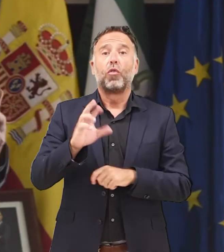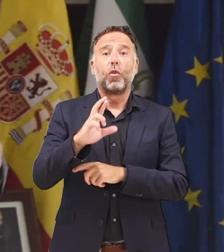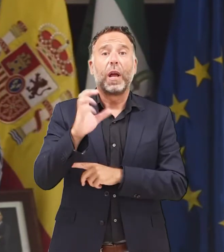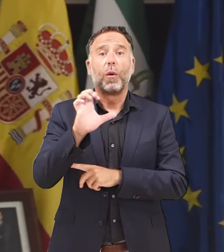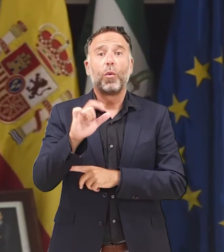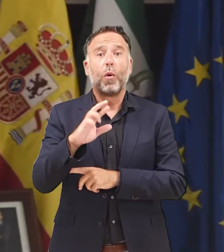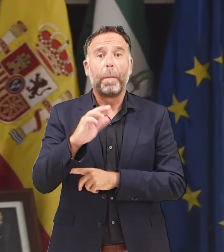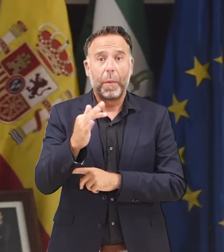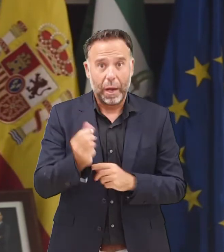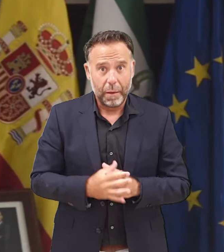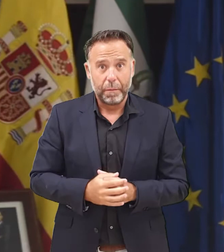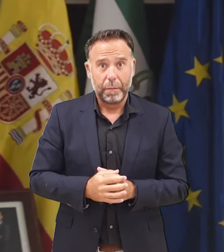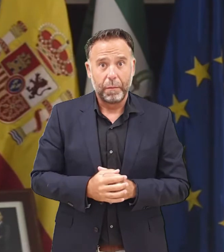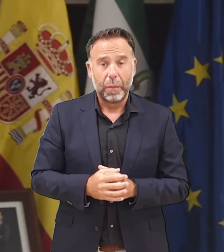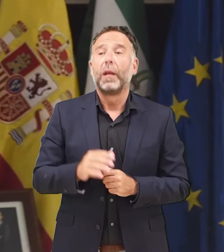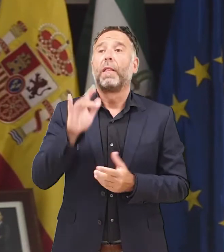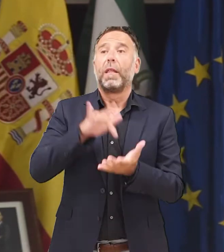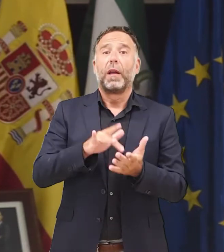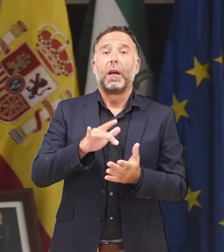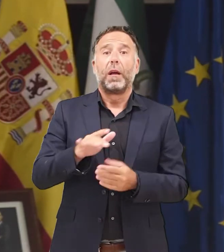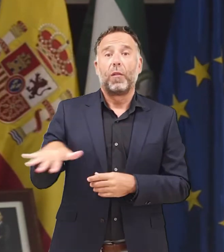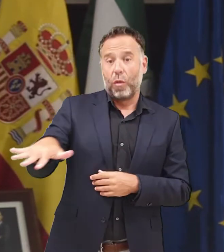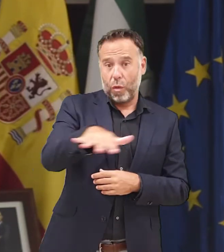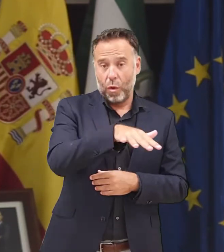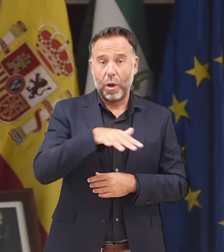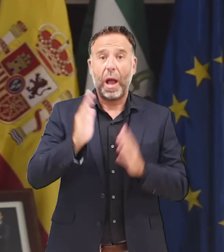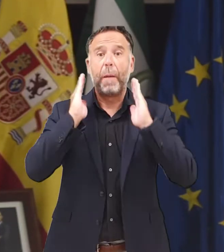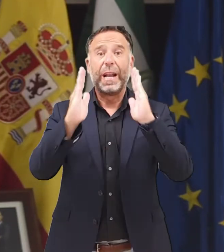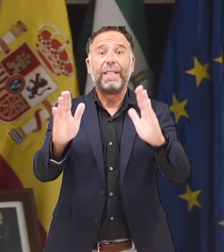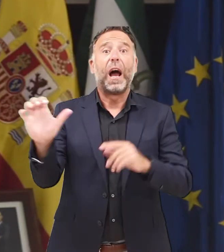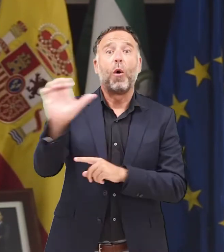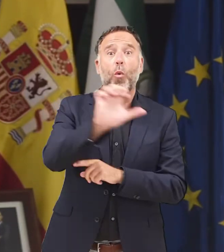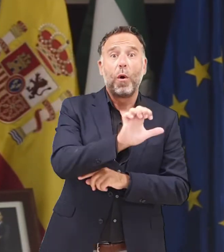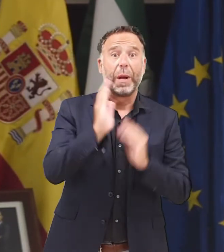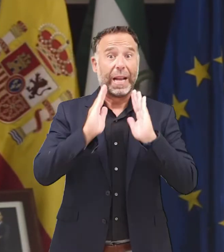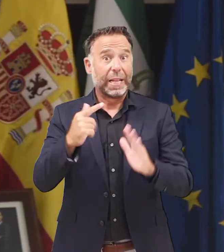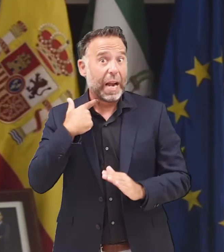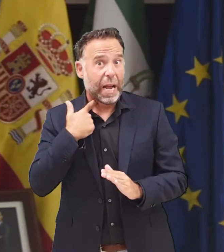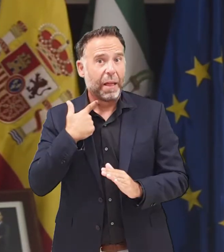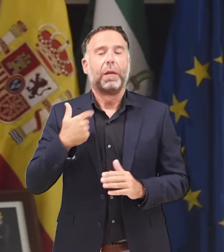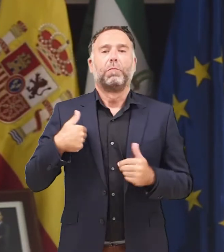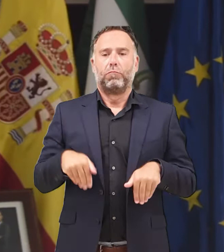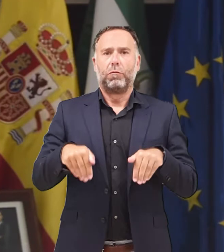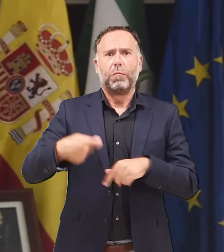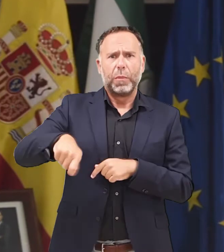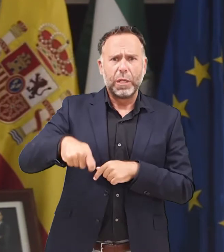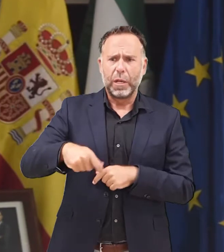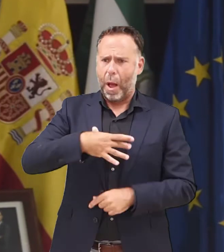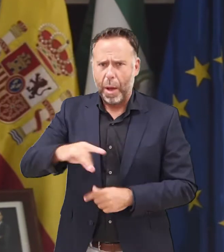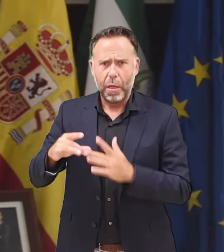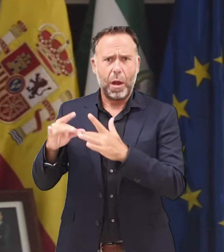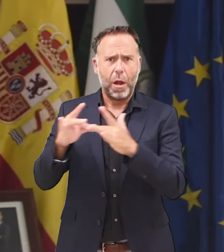en avenida de Europa, en carretera de Cádiz. Y ha demostrado en los años de su presidencia una capacidad de liderazgo,